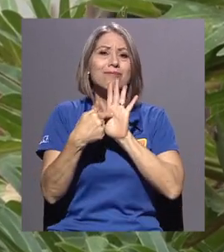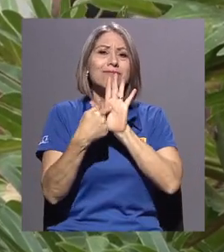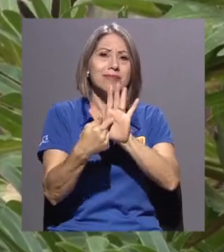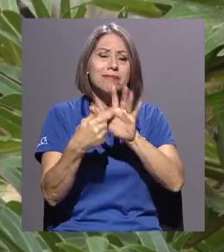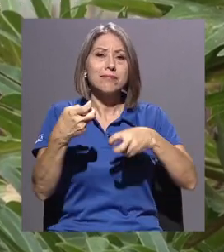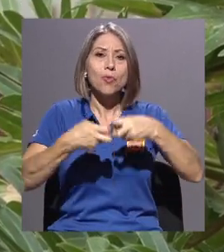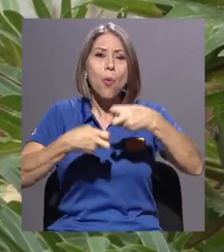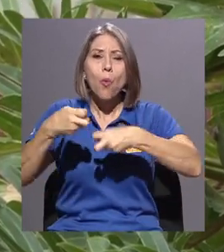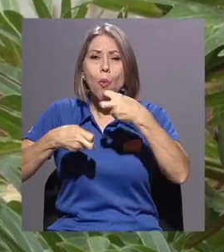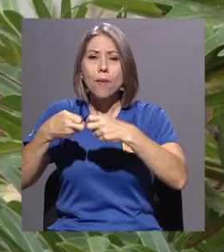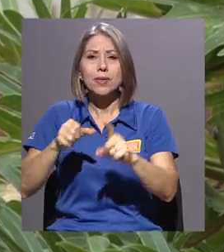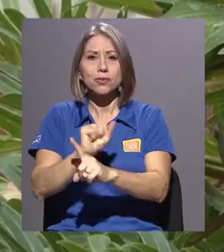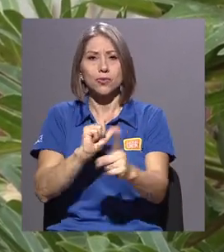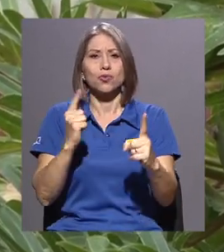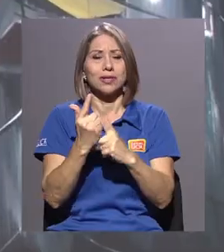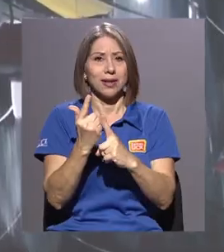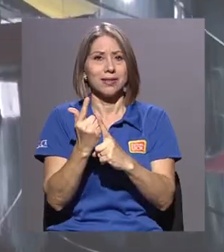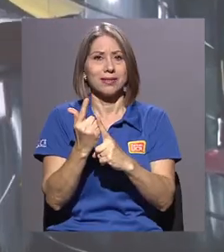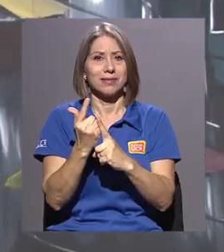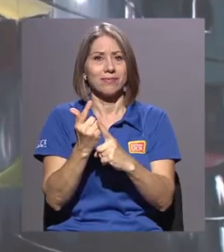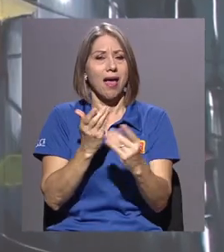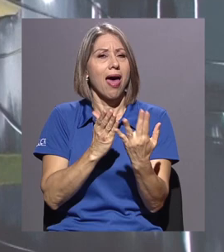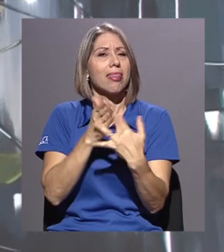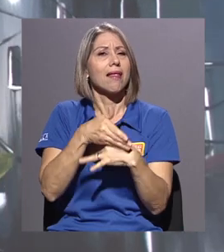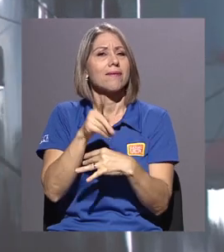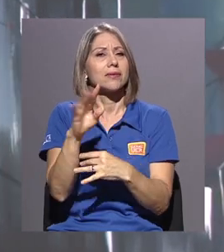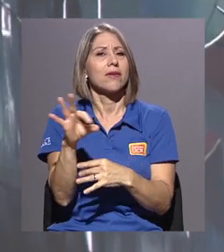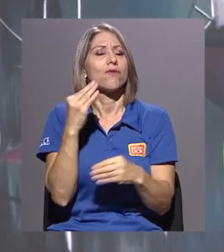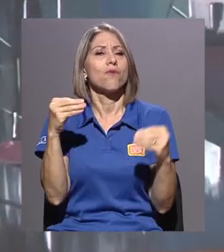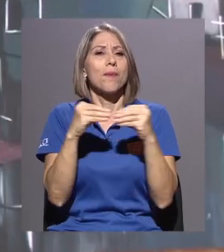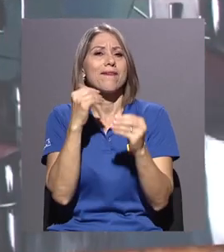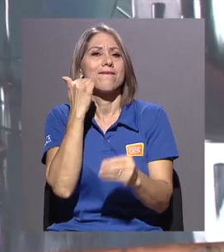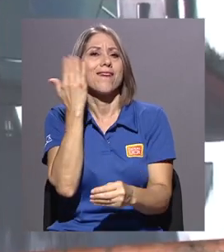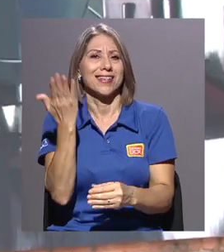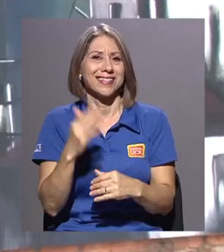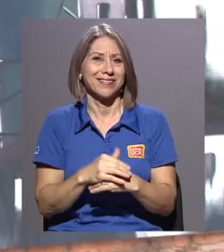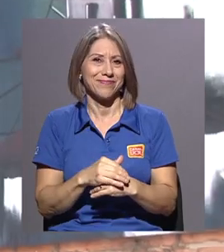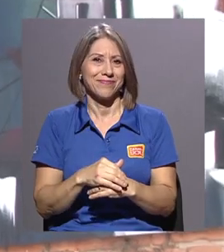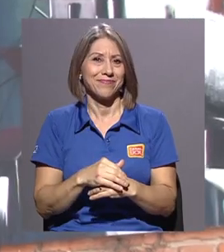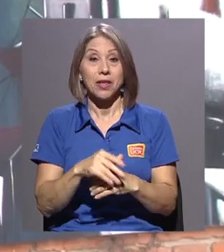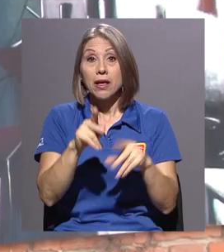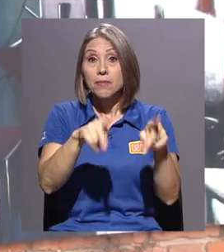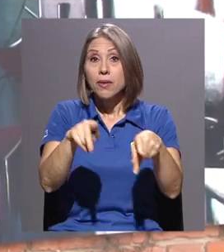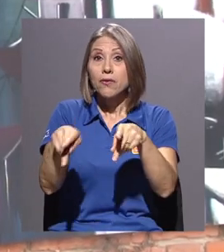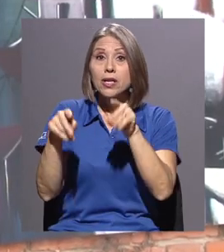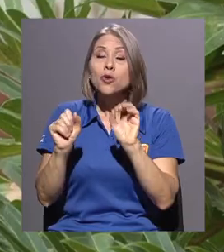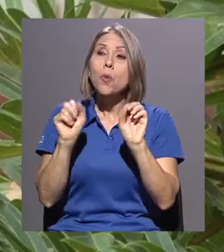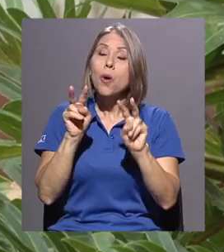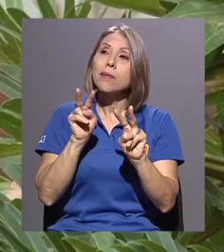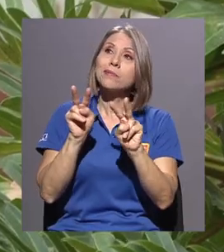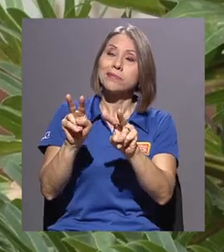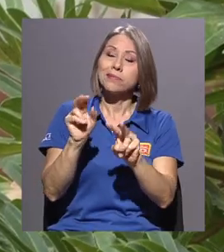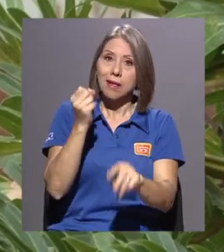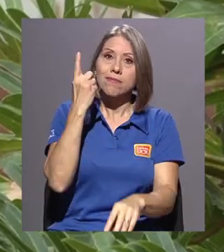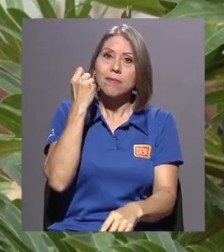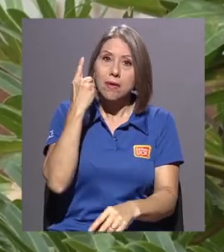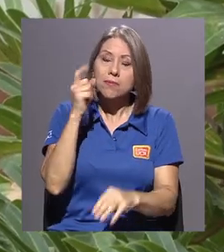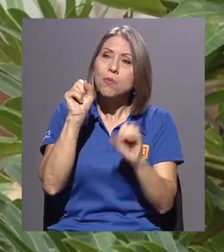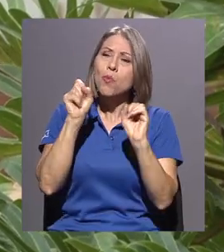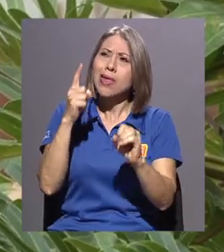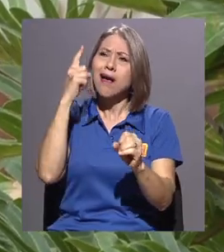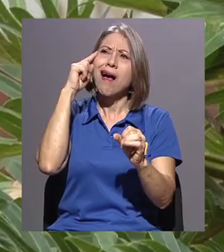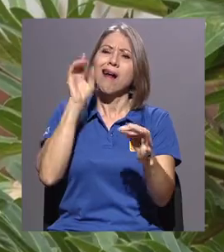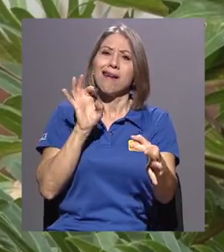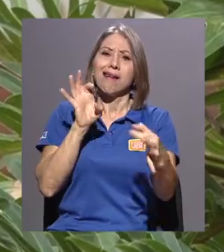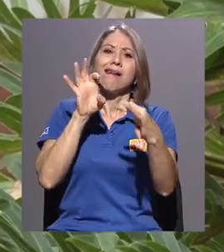de una manera un poco más fácil que la población pueda entenderlo, asociarlo